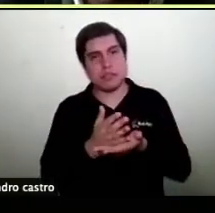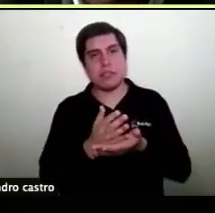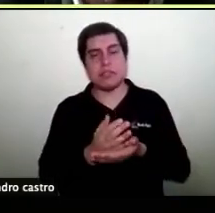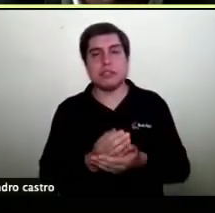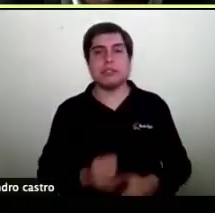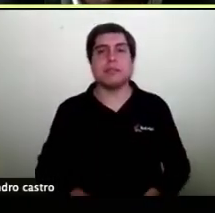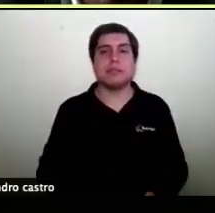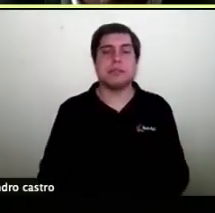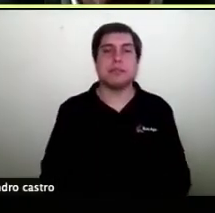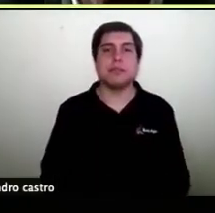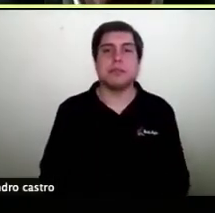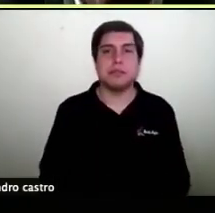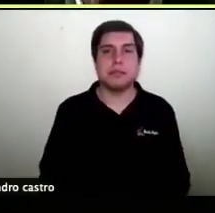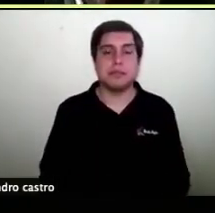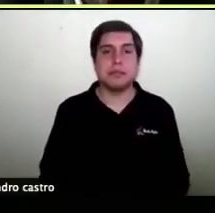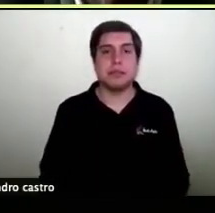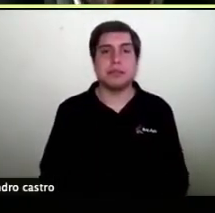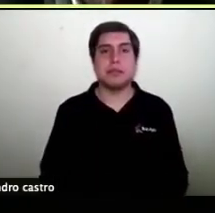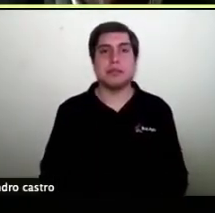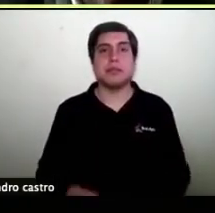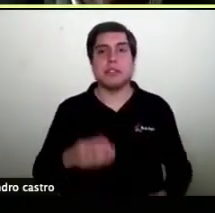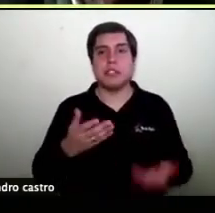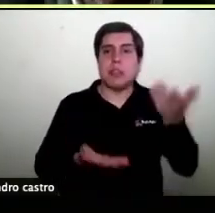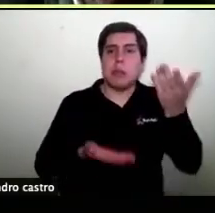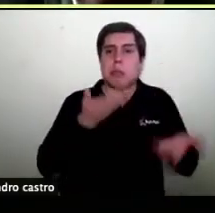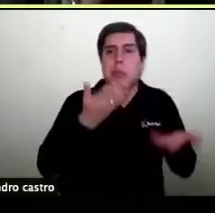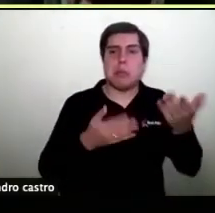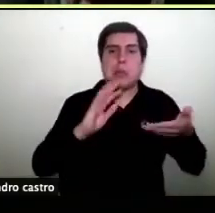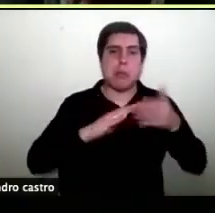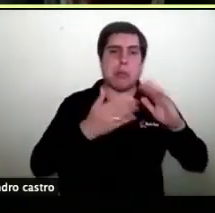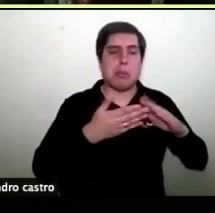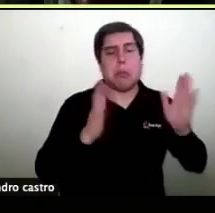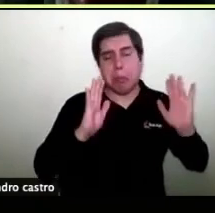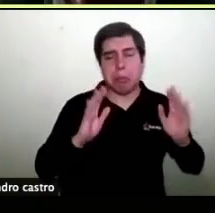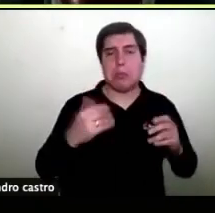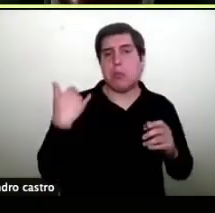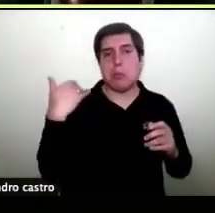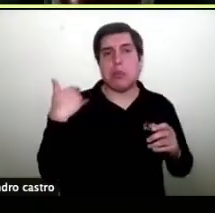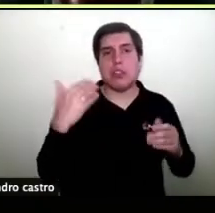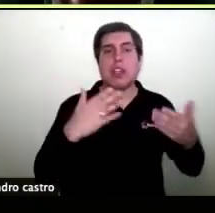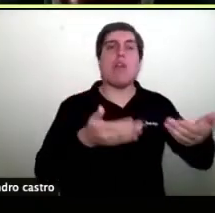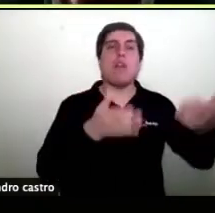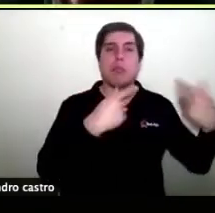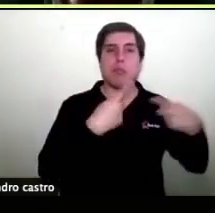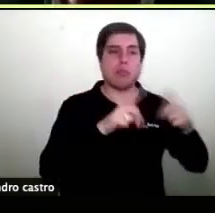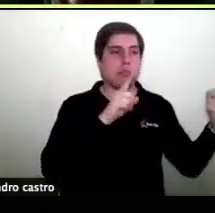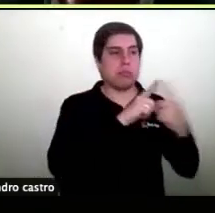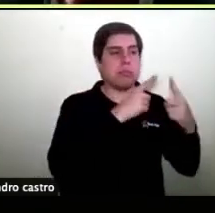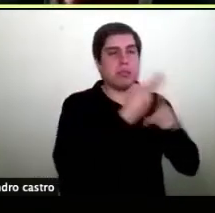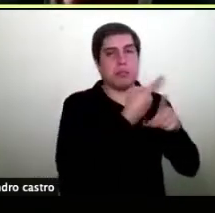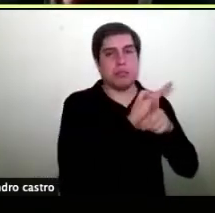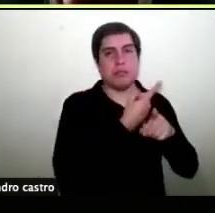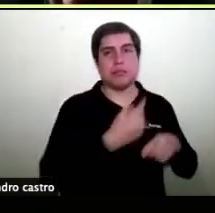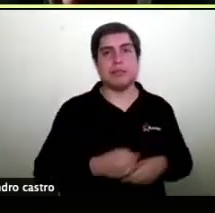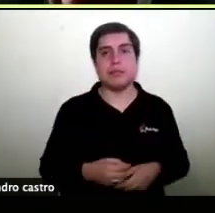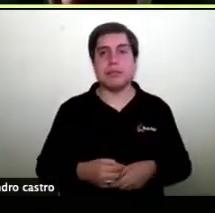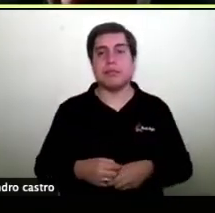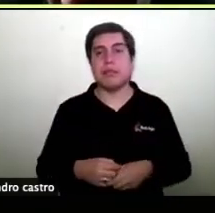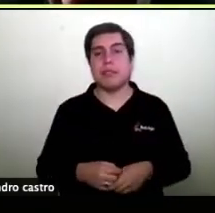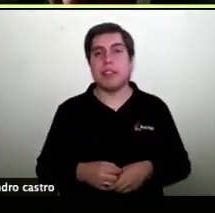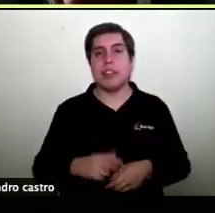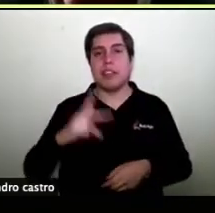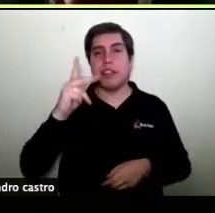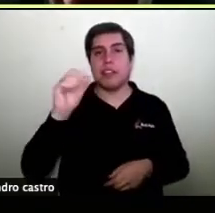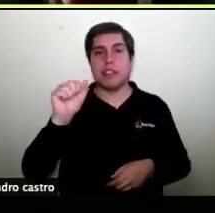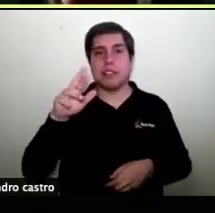dan a conocer su precio final que no tiene por qué ser dentro de la comunidad puede ser absolutamente por fuera Mónica la Karen Medina pregunta como universidad